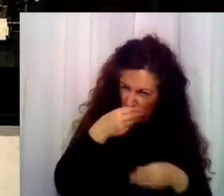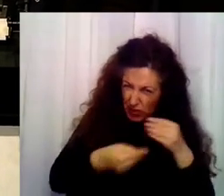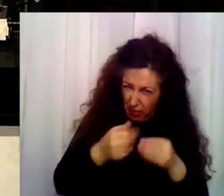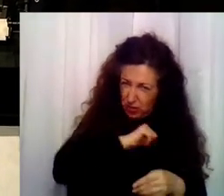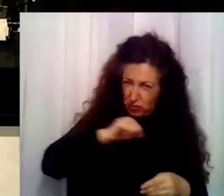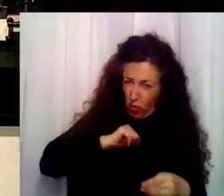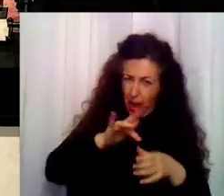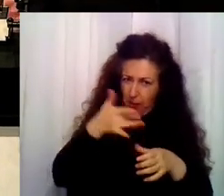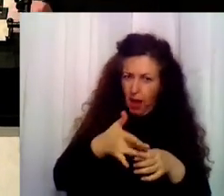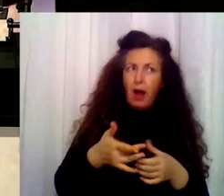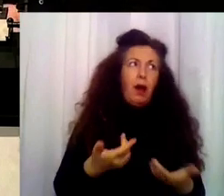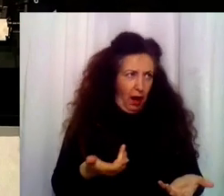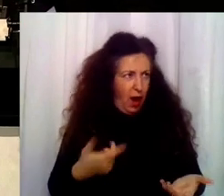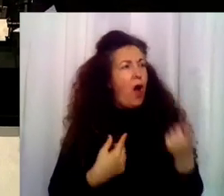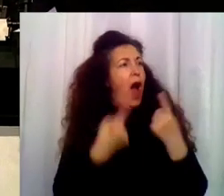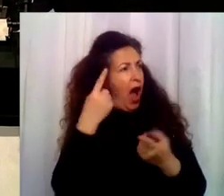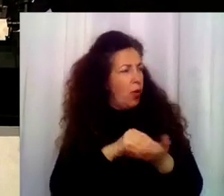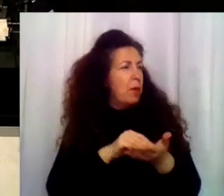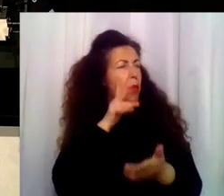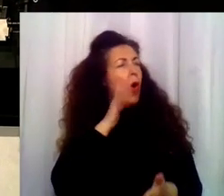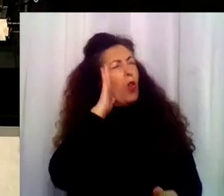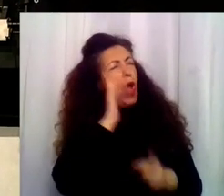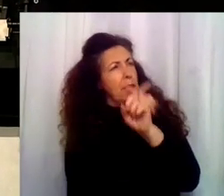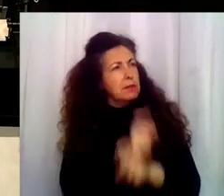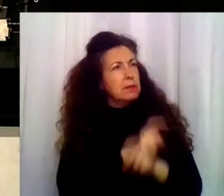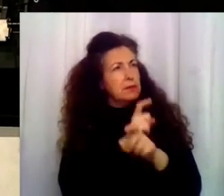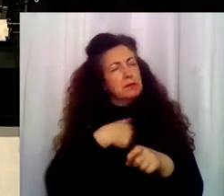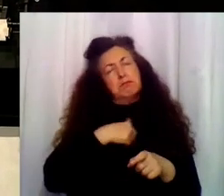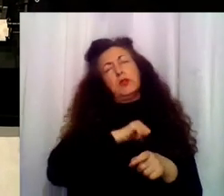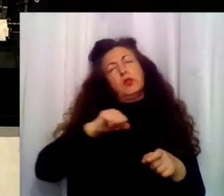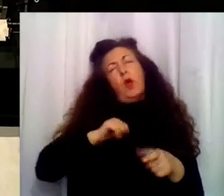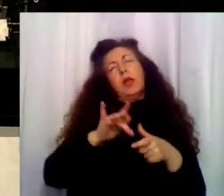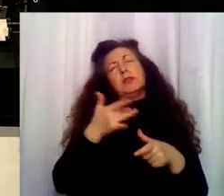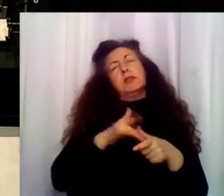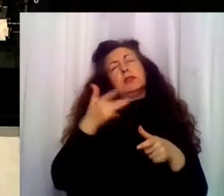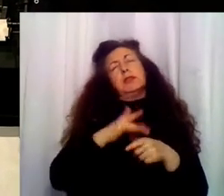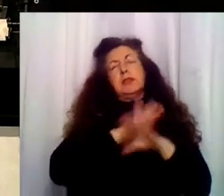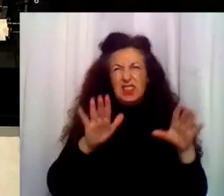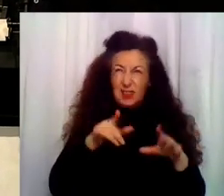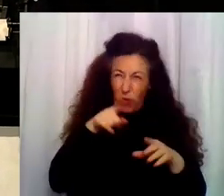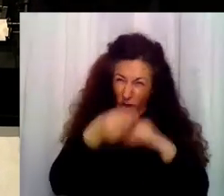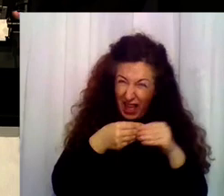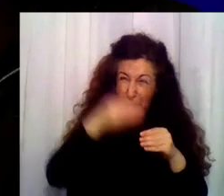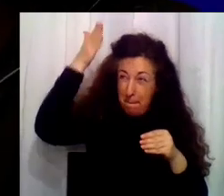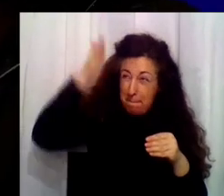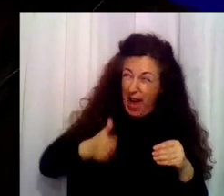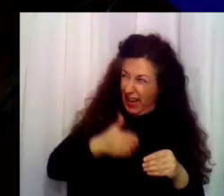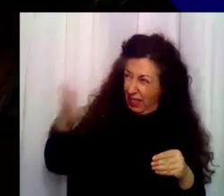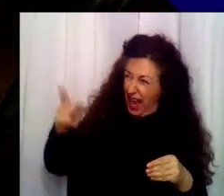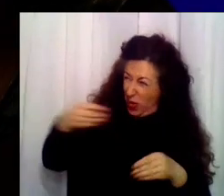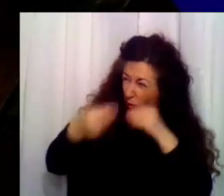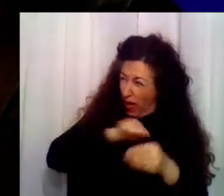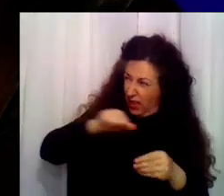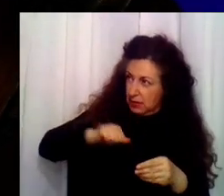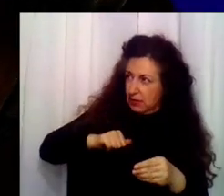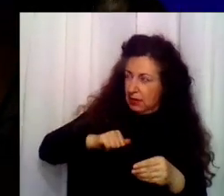haces pajas? Pues alguna vez, para coger el sueño. ¿Te haces pajas al otro lado de esta pared? ¿Y dónde si no? No sé, chica, que me da como cosa,